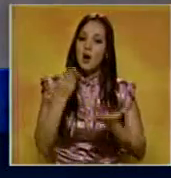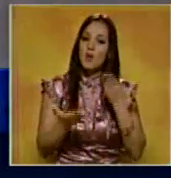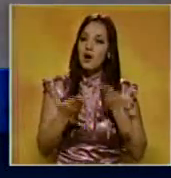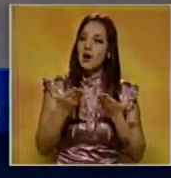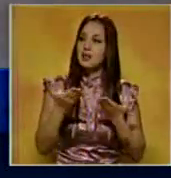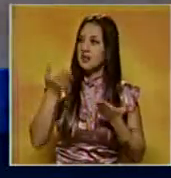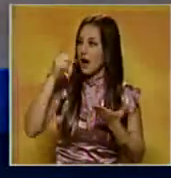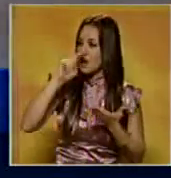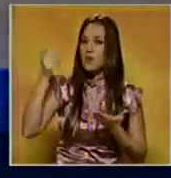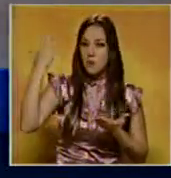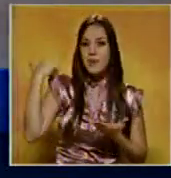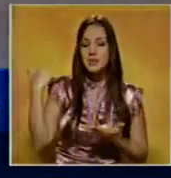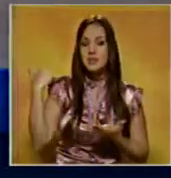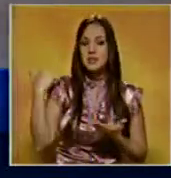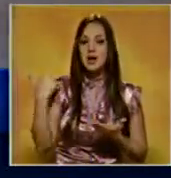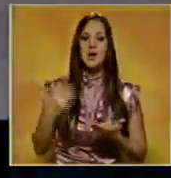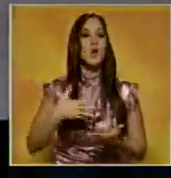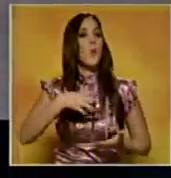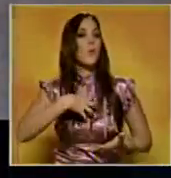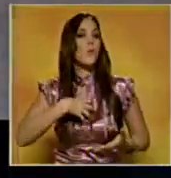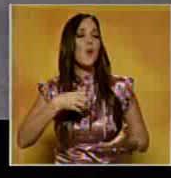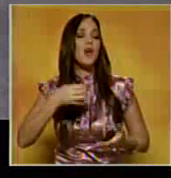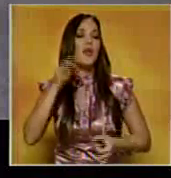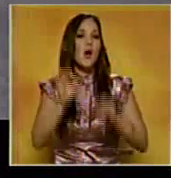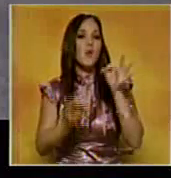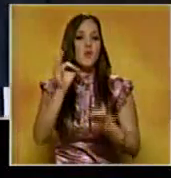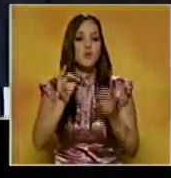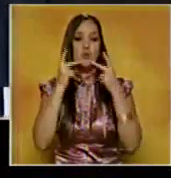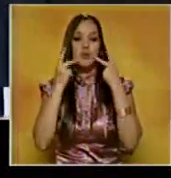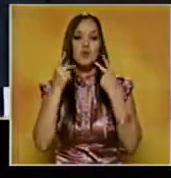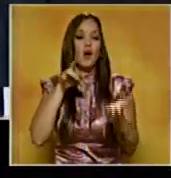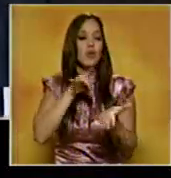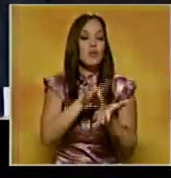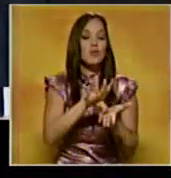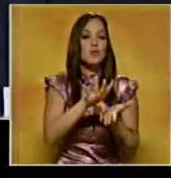del año pasado pueda llevar a un juicio político y a la destitución de la mandataria.